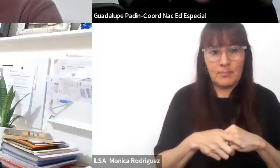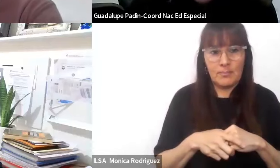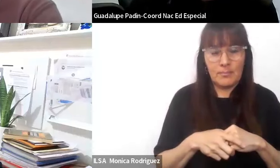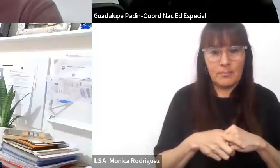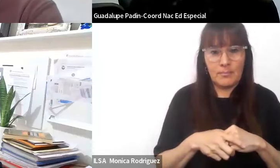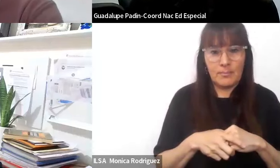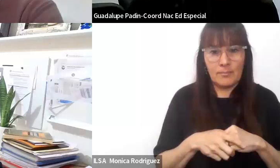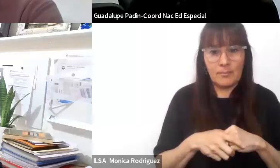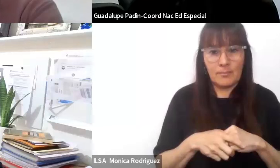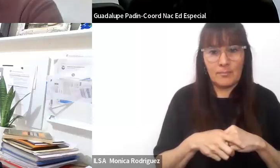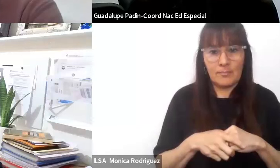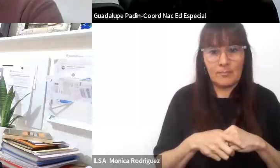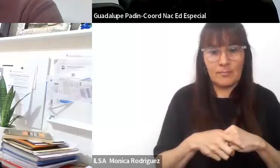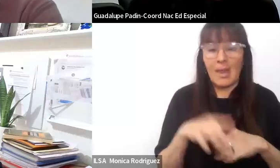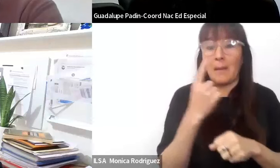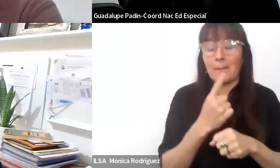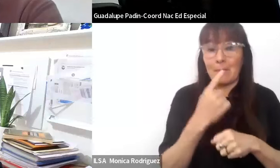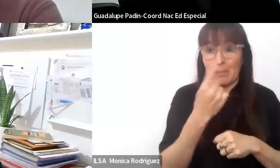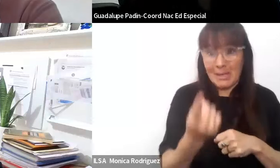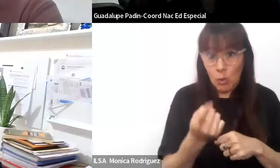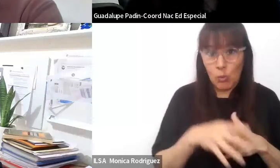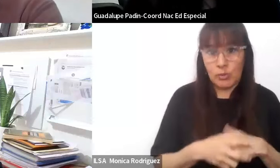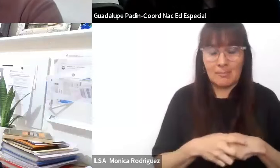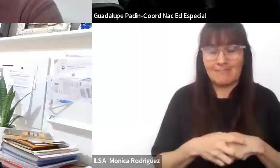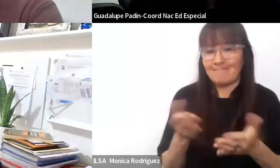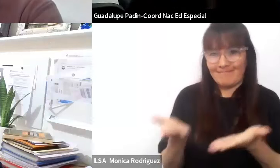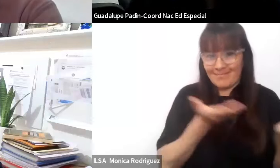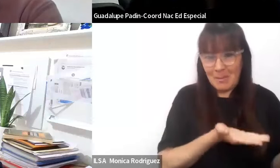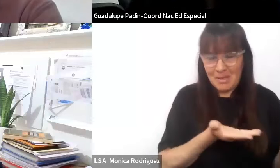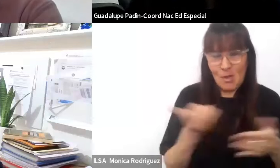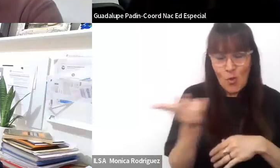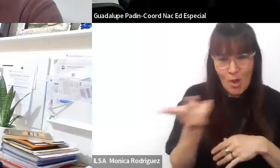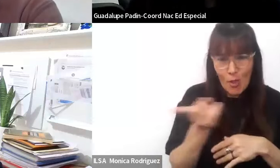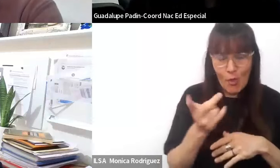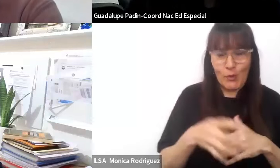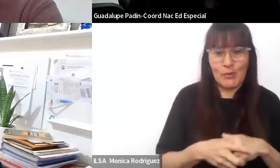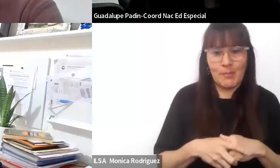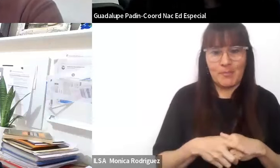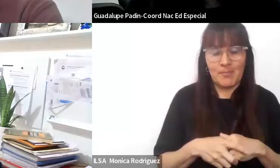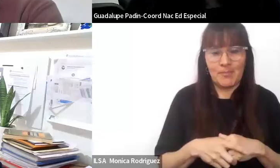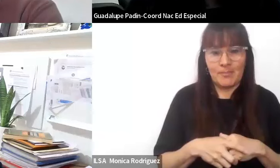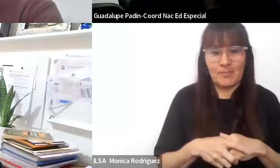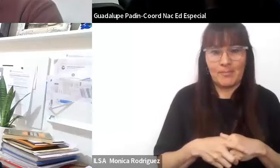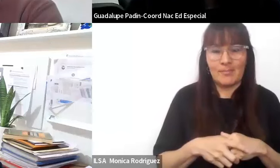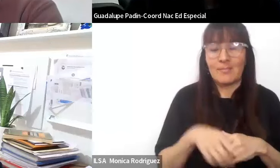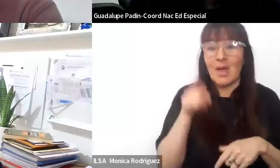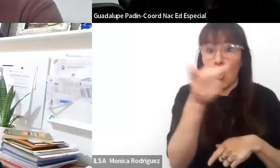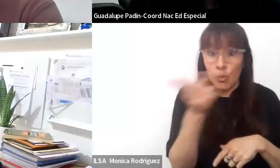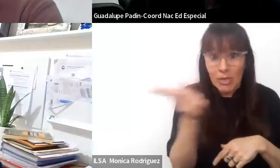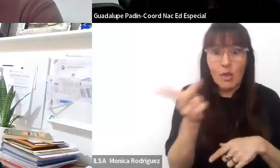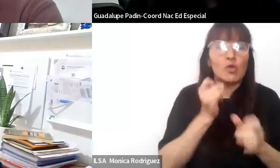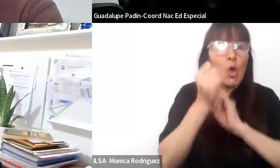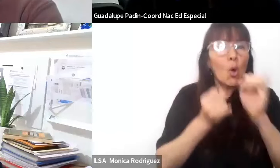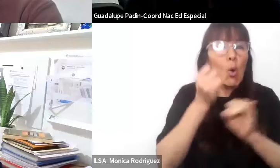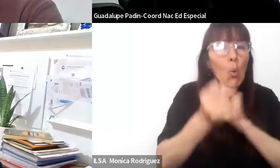contar. La primera pregunta, bienvenidos a ambos, es que ustedes puedan contarnos, para abrir el